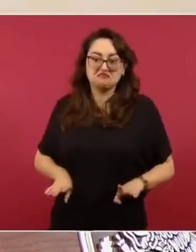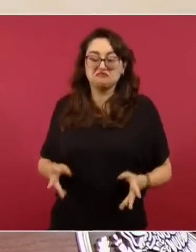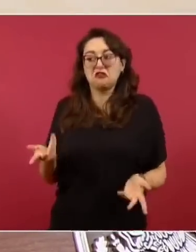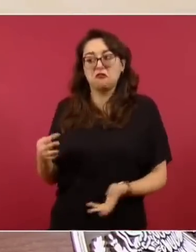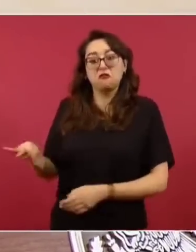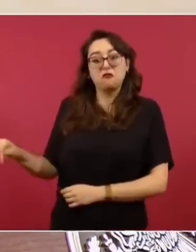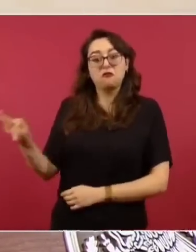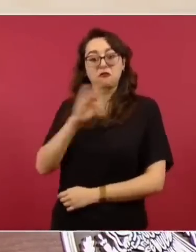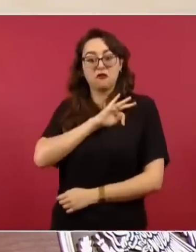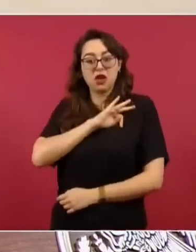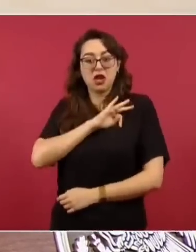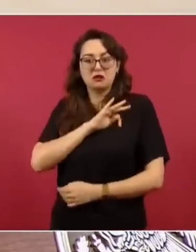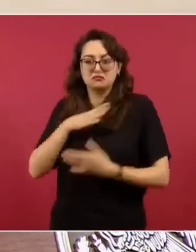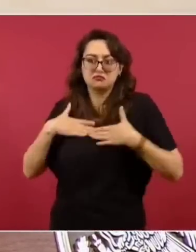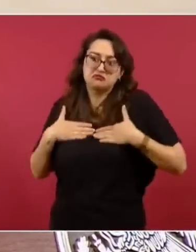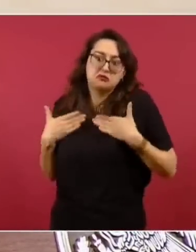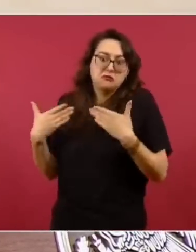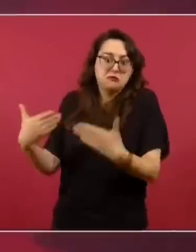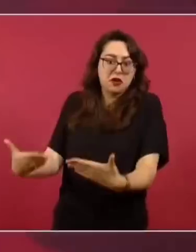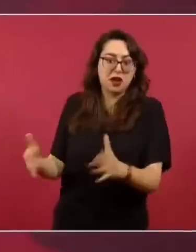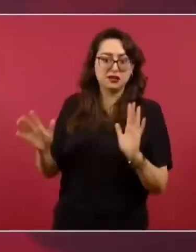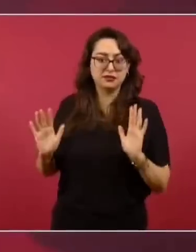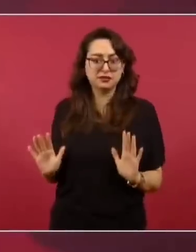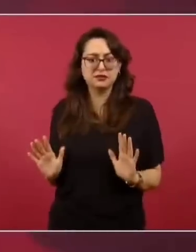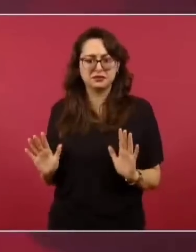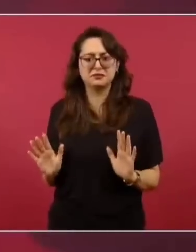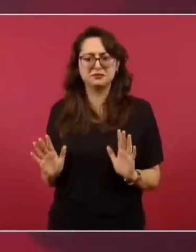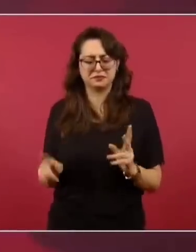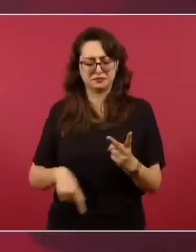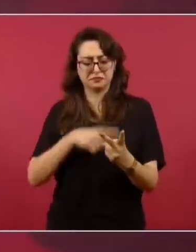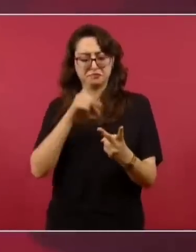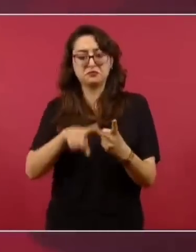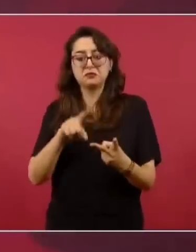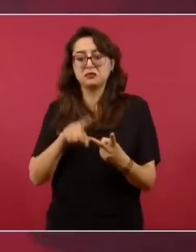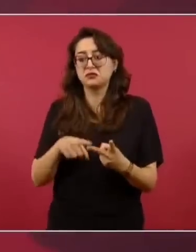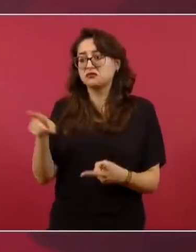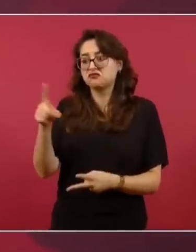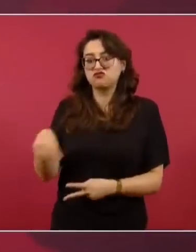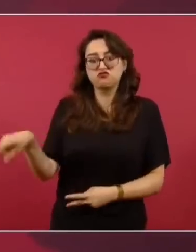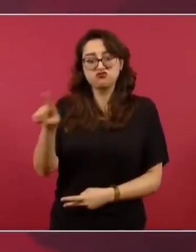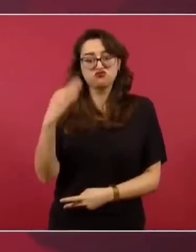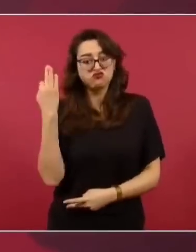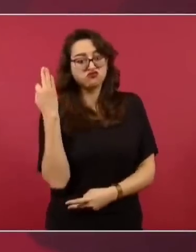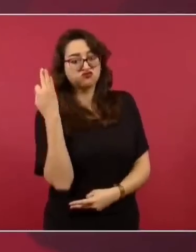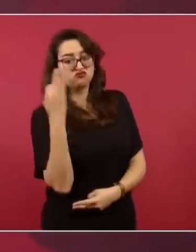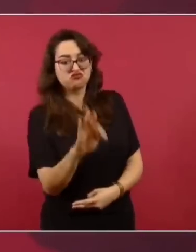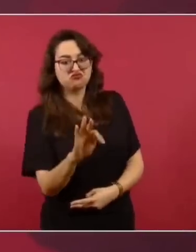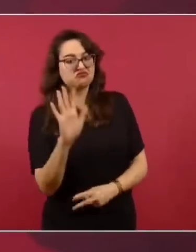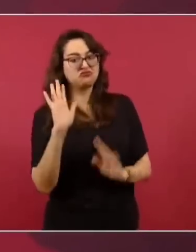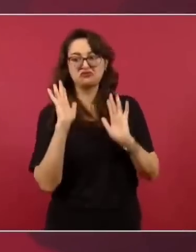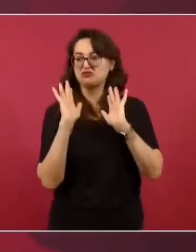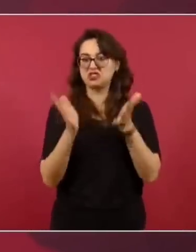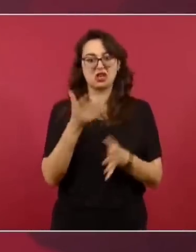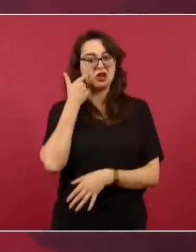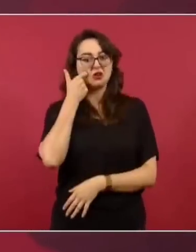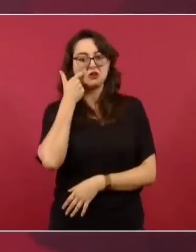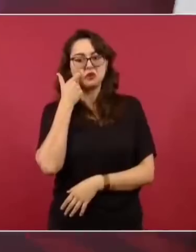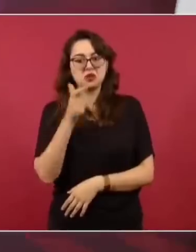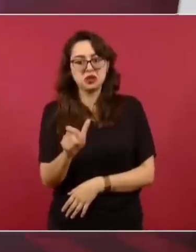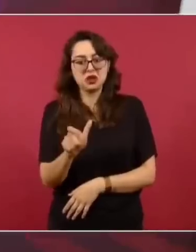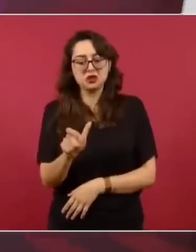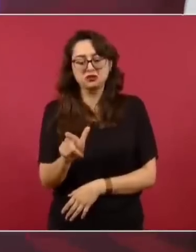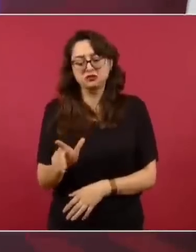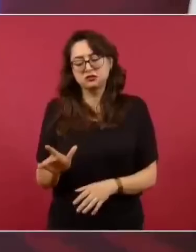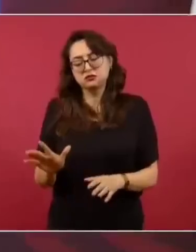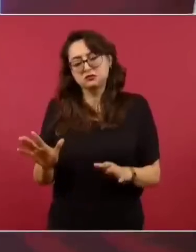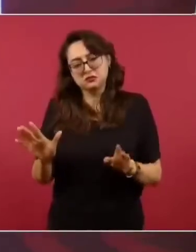Segundo, hay que respetar las